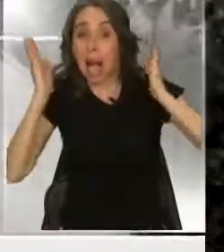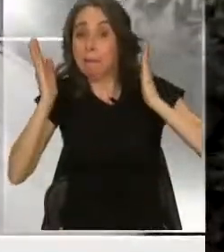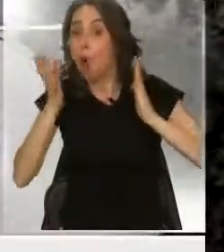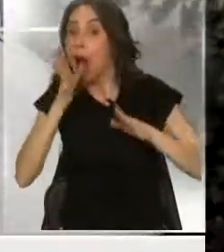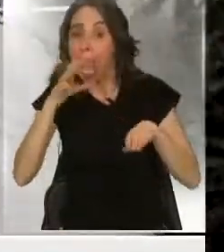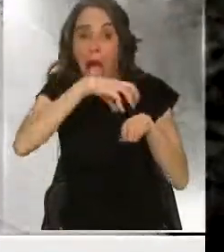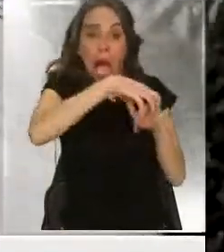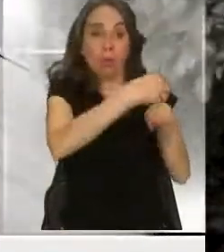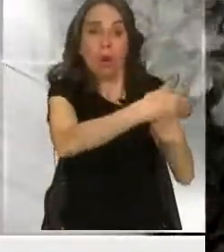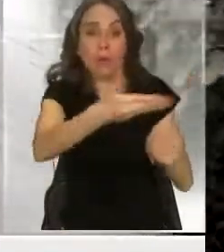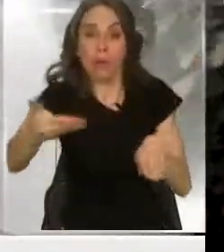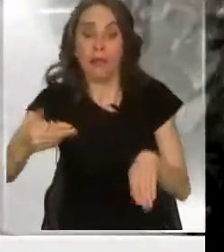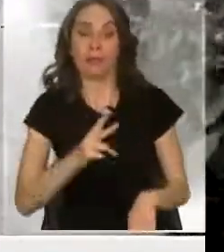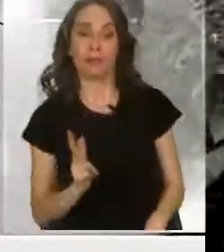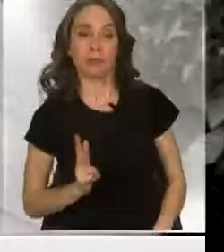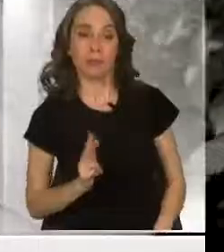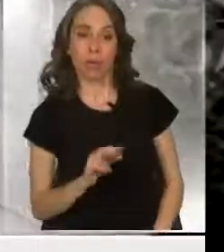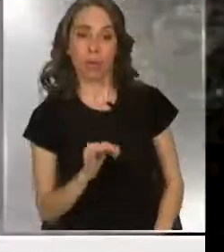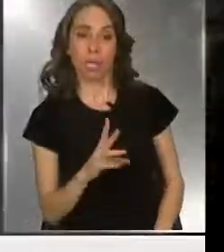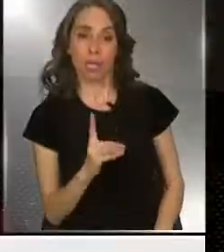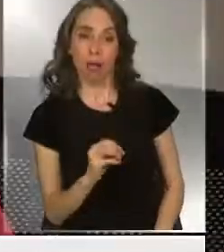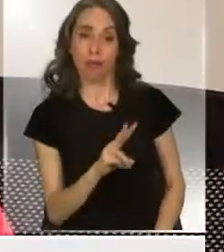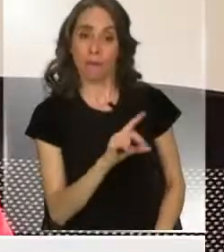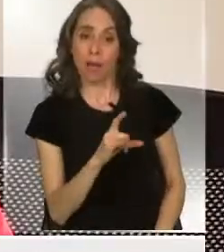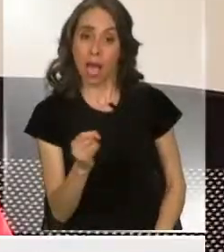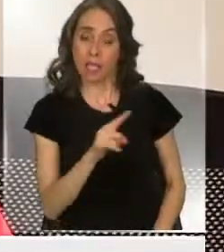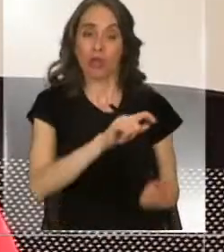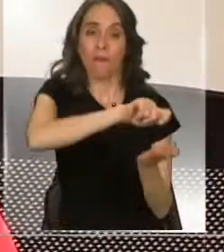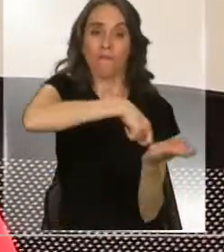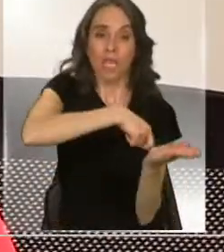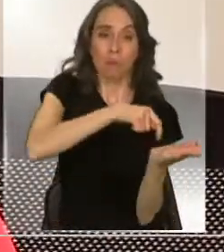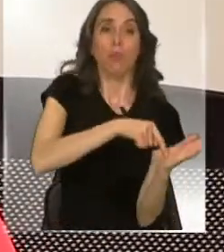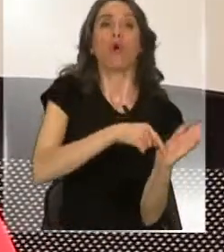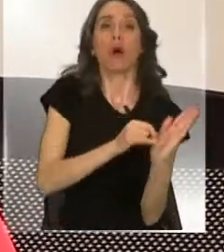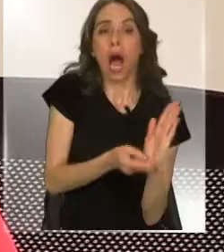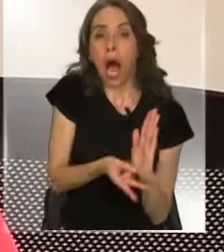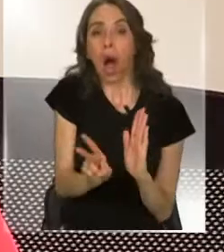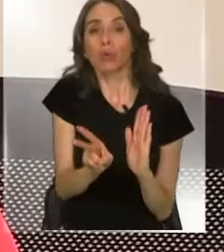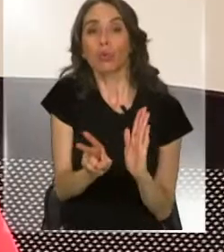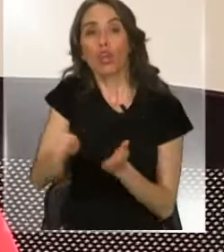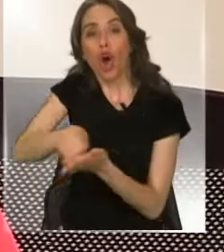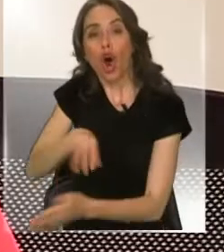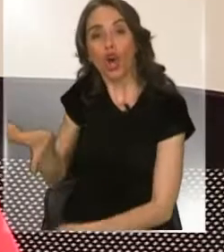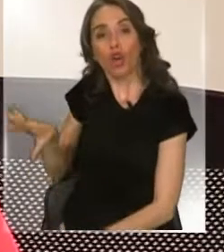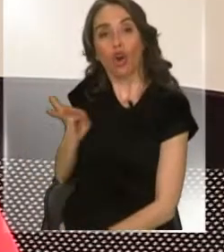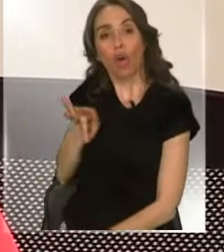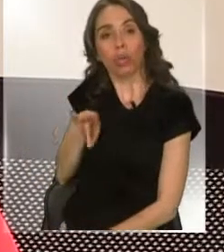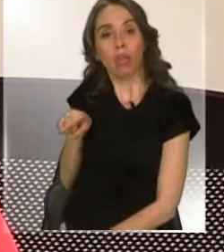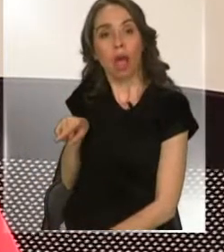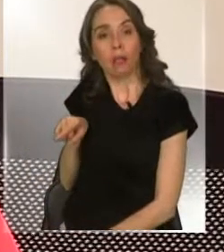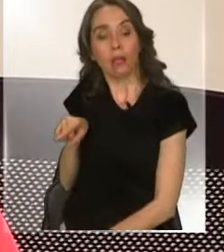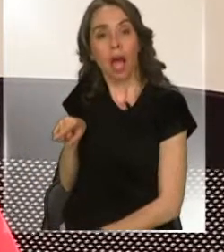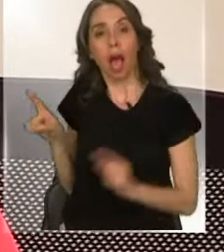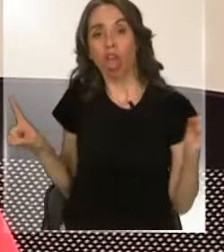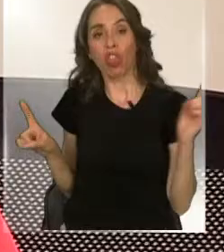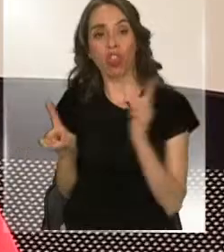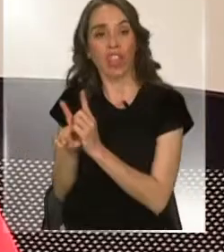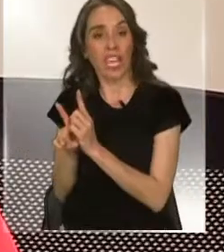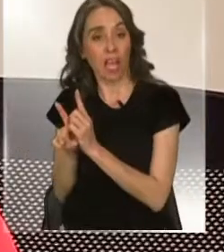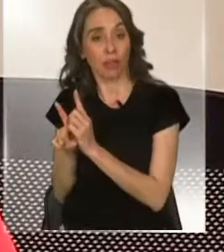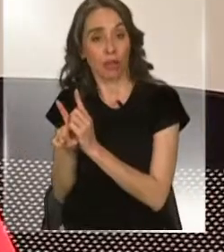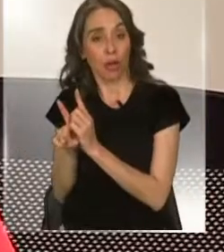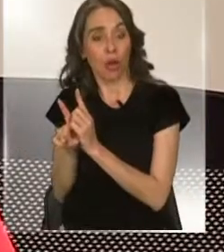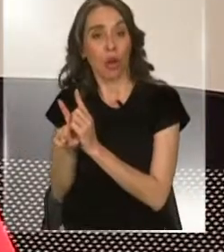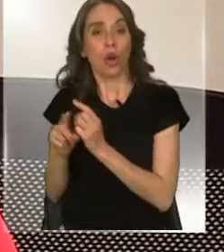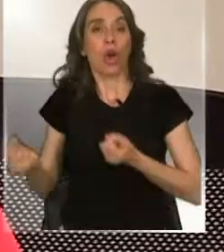Don Ricardo Vallejos había firmado y autorizado la contratación, ya sea directa, de